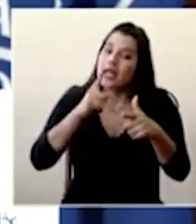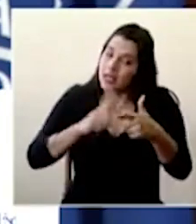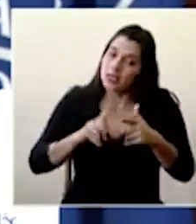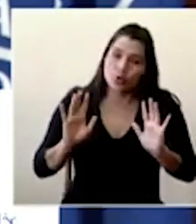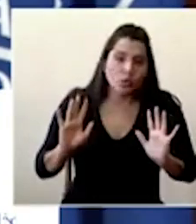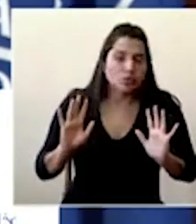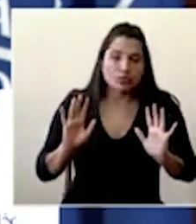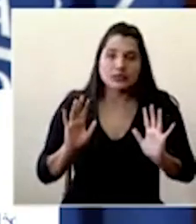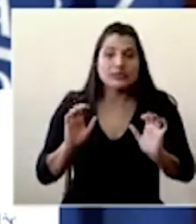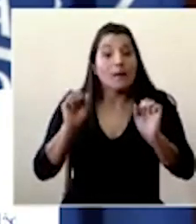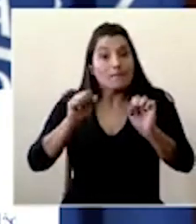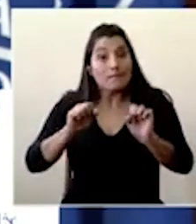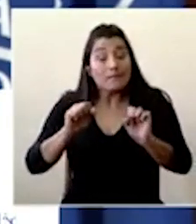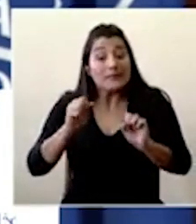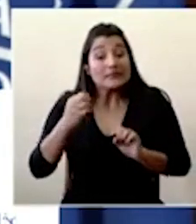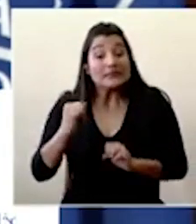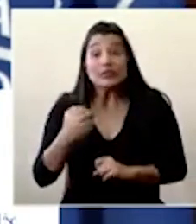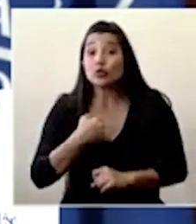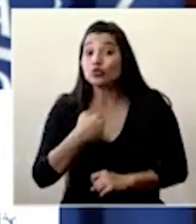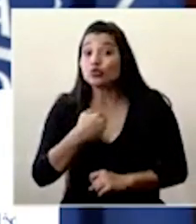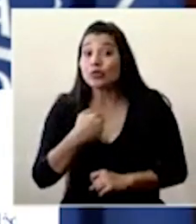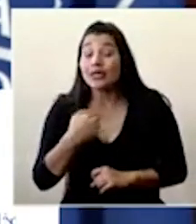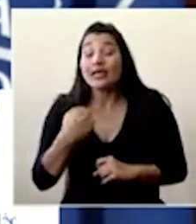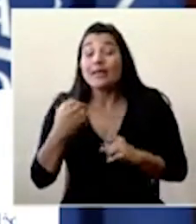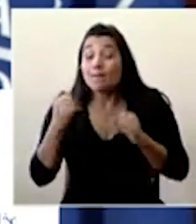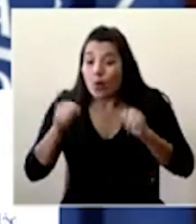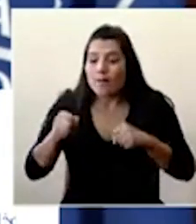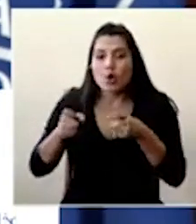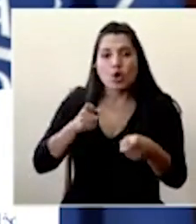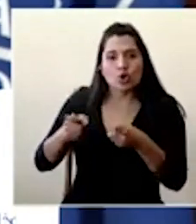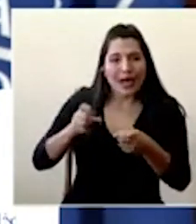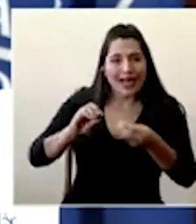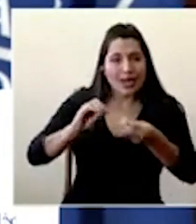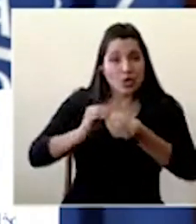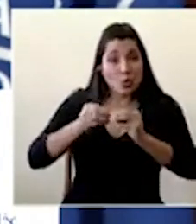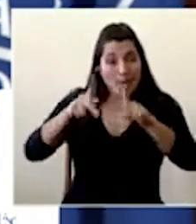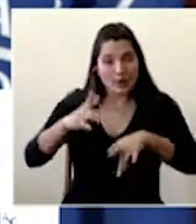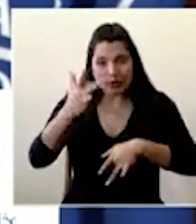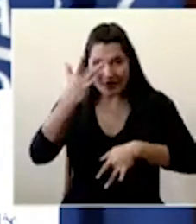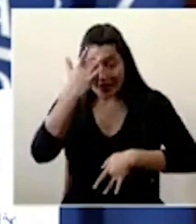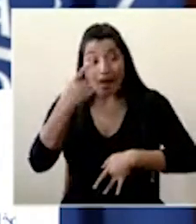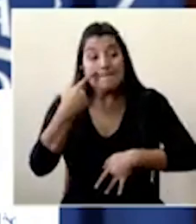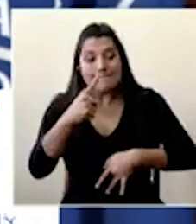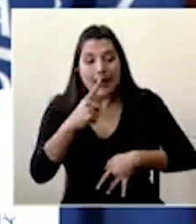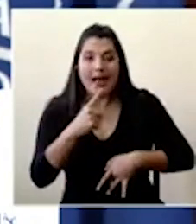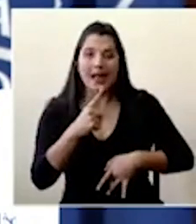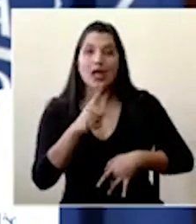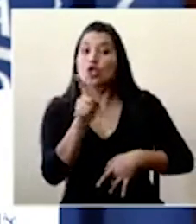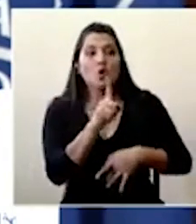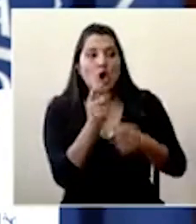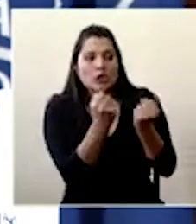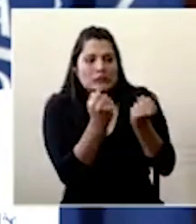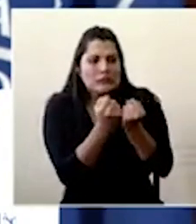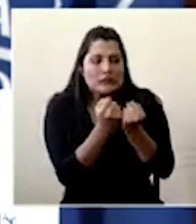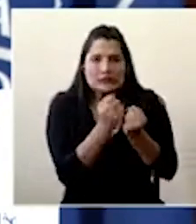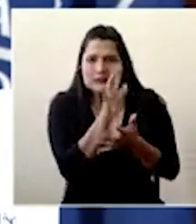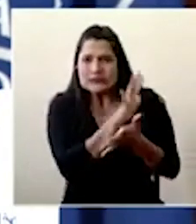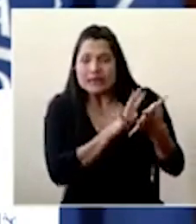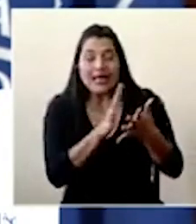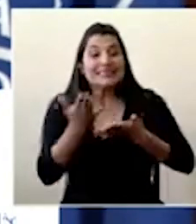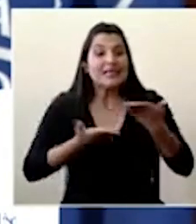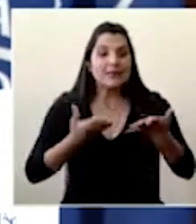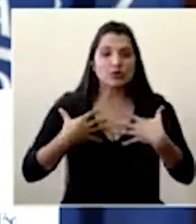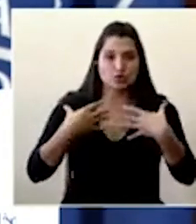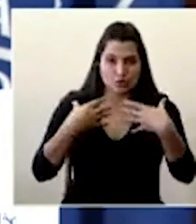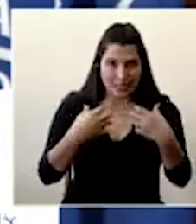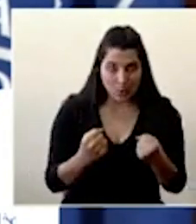eventualmente no logremos saturar los servicios de salud y podamos darle esa oportunidad a las personas que enferman gravemente de contar